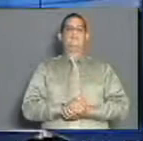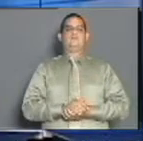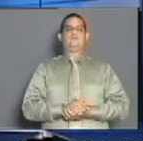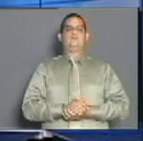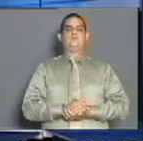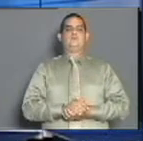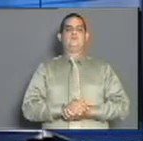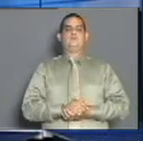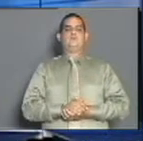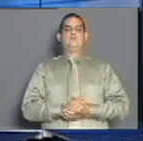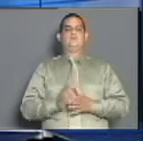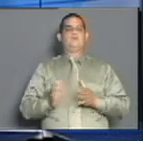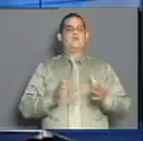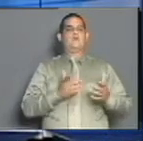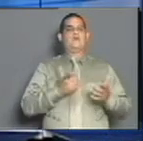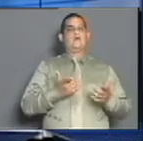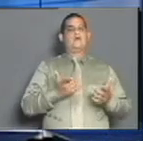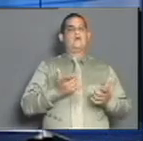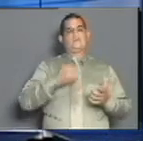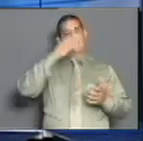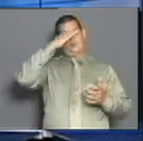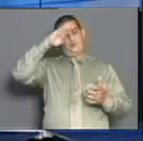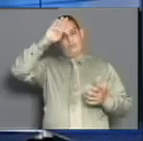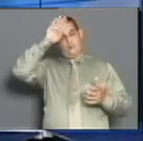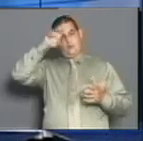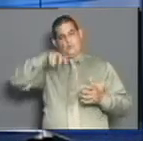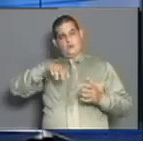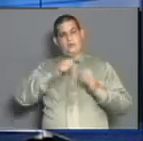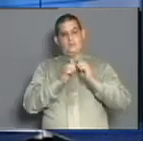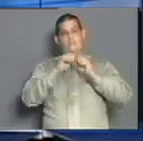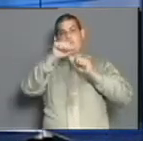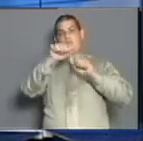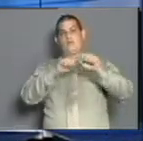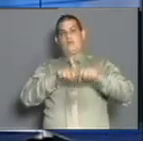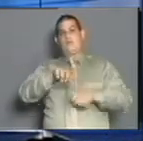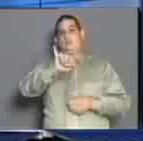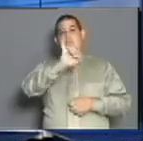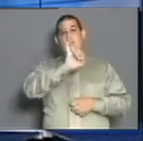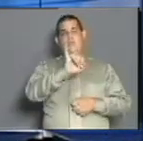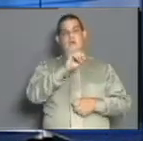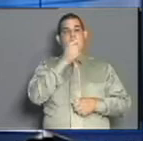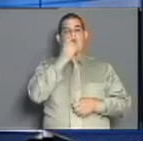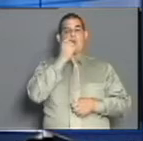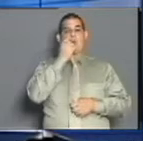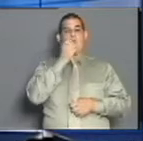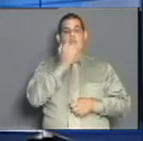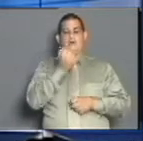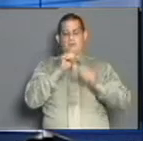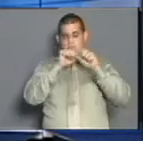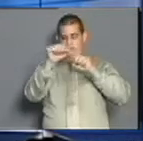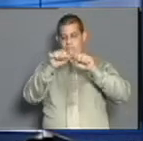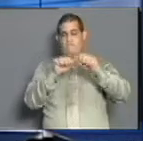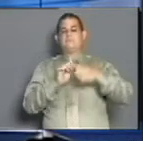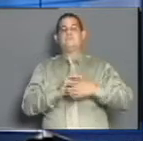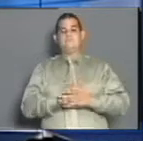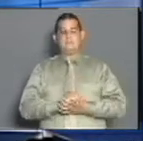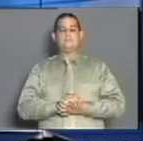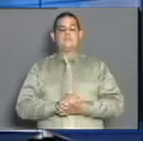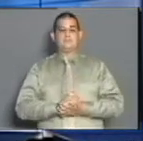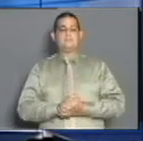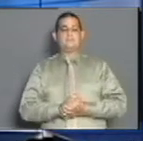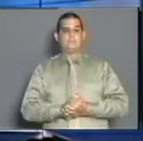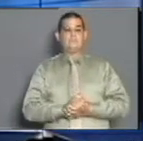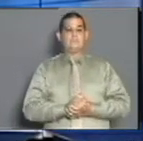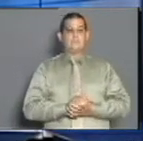Cuba en estos momentos se mantiene en el campeonato mundial de boxeo con seis hombres en competencias. Y hablamos